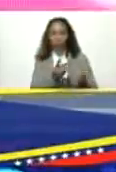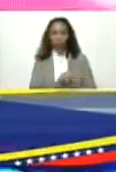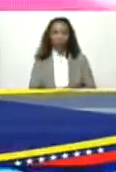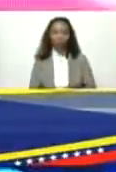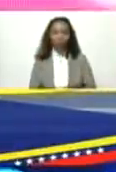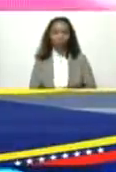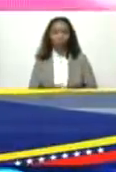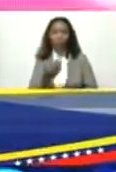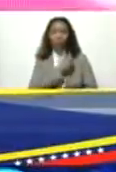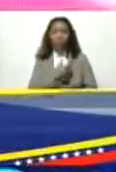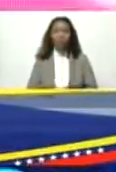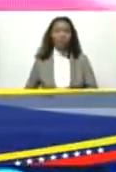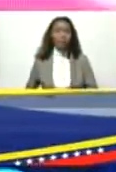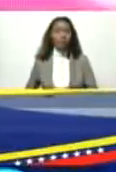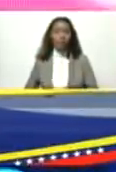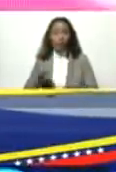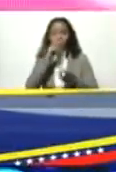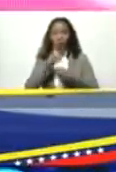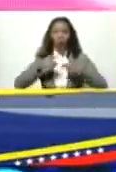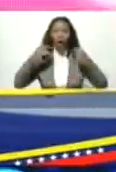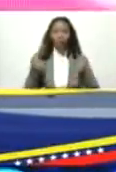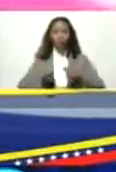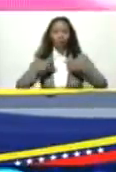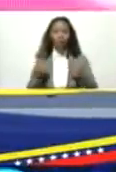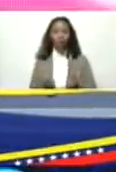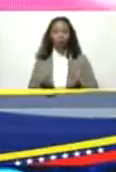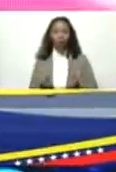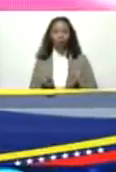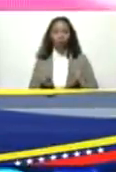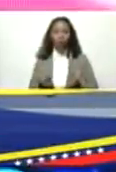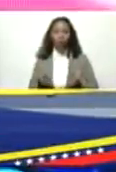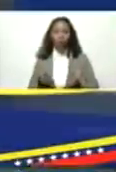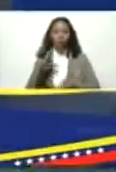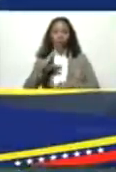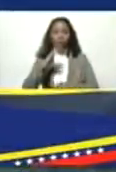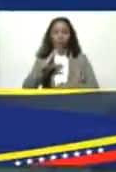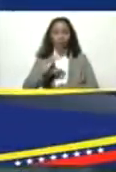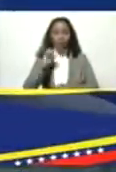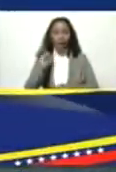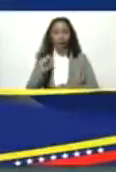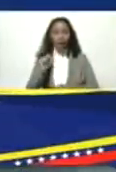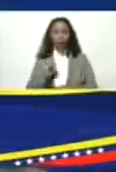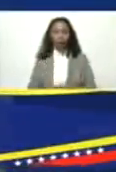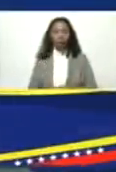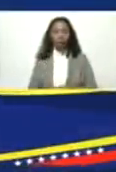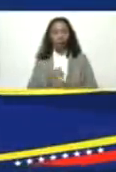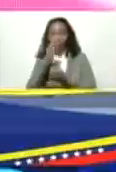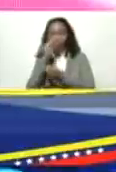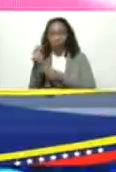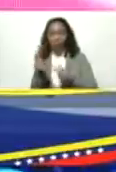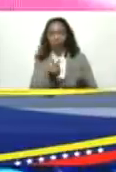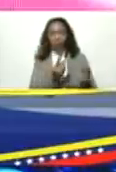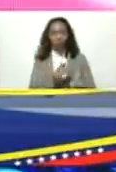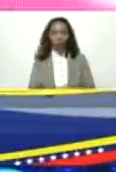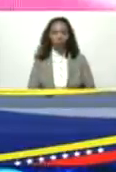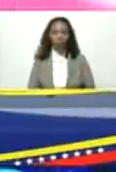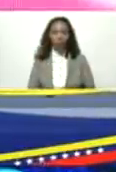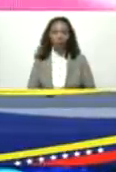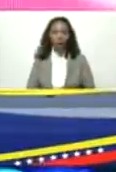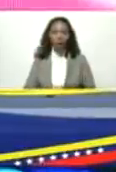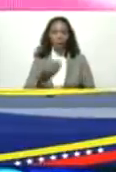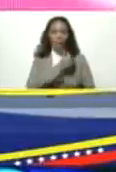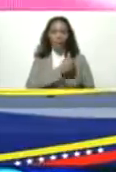presidente del Banco Activo compañía anónima Alberto de Armas bienvenido el